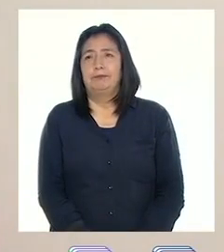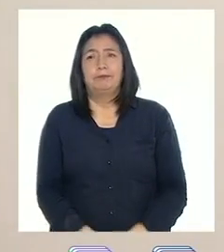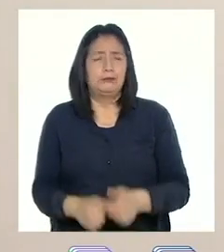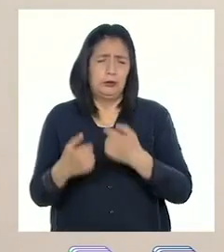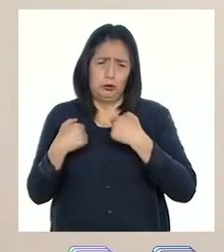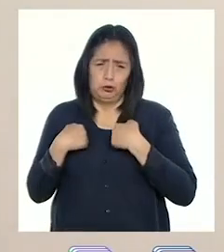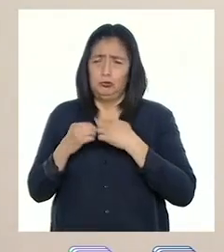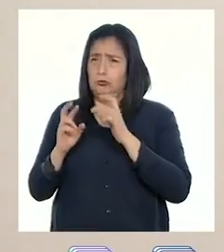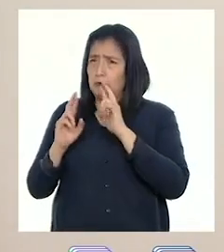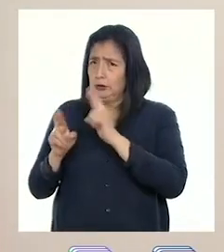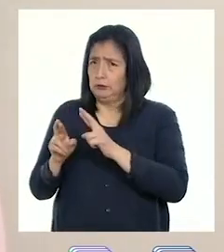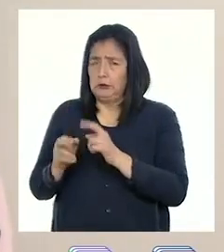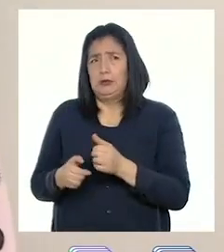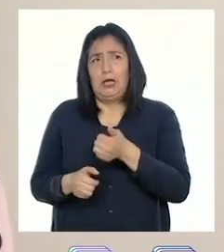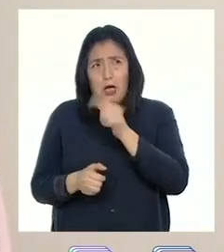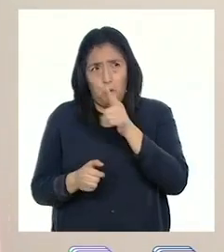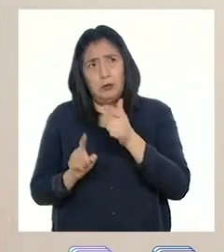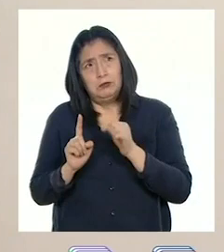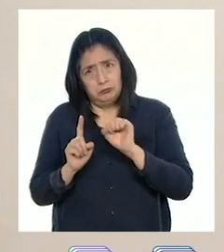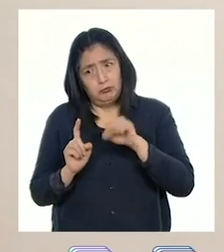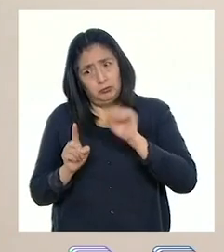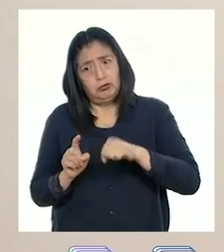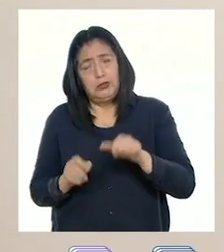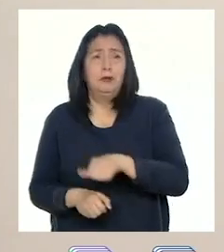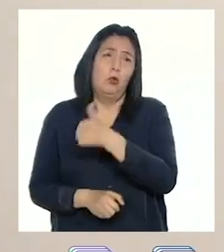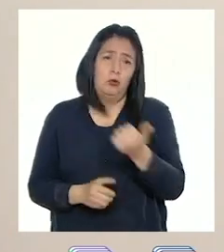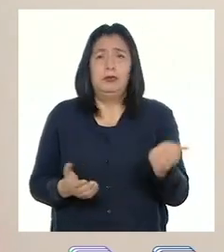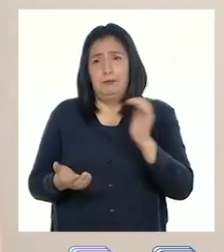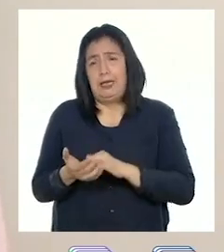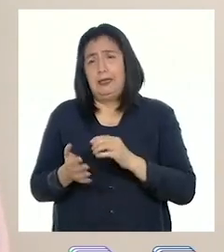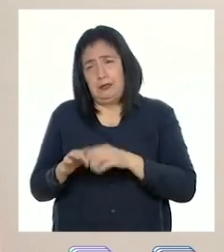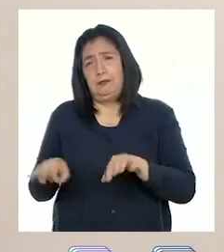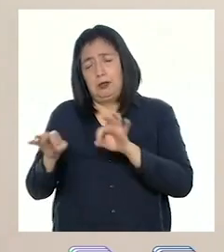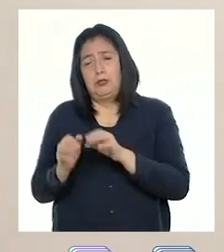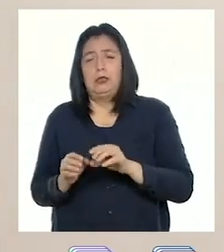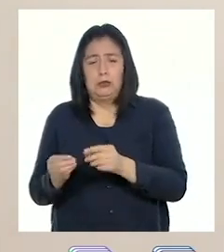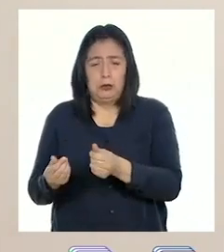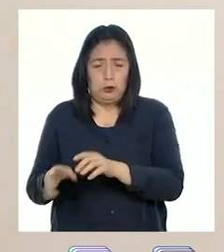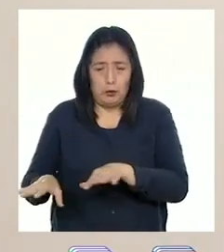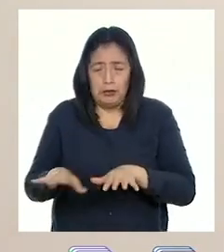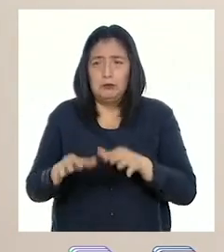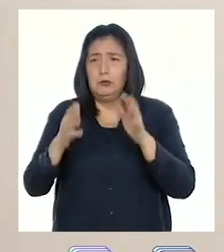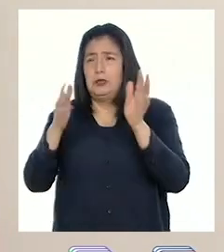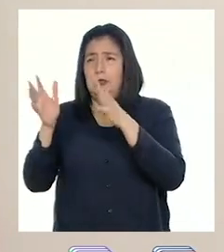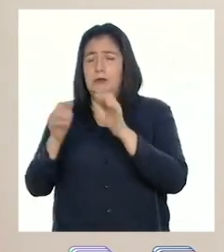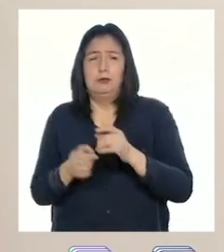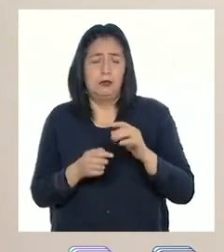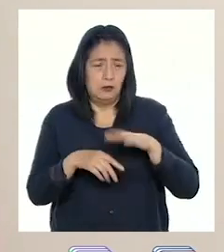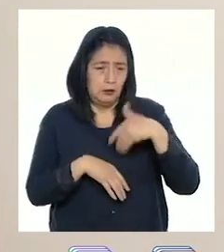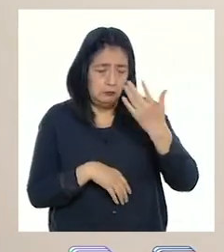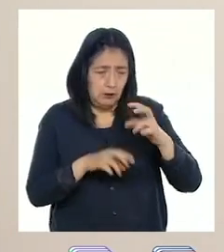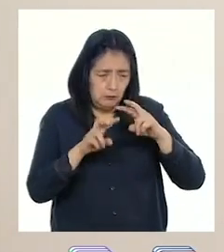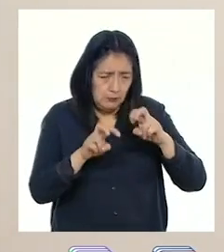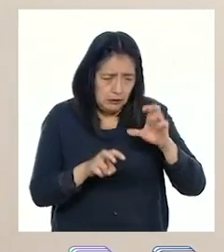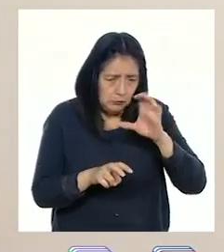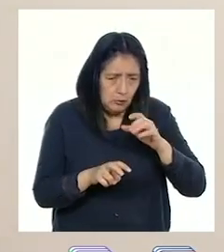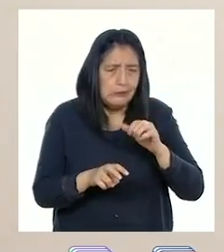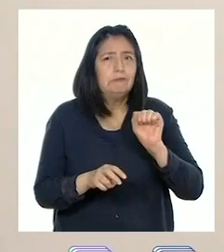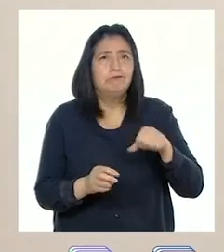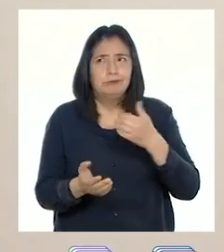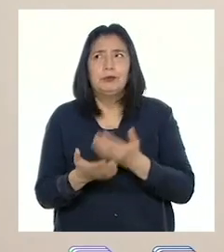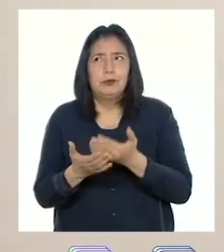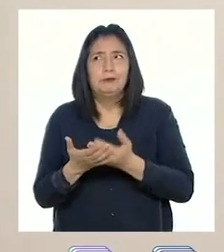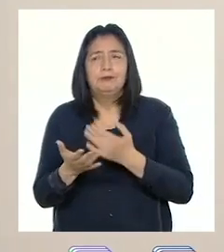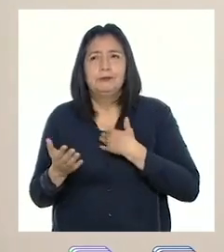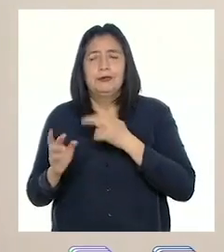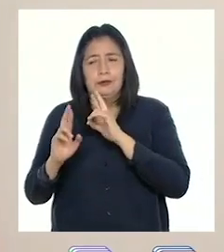Bueno, yo respondí que además del agua, hay otras características muy importantes, como el suelo o el clima. Después de la actividad, pude comprobar mi